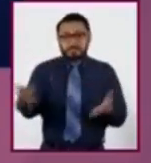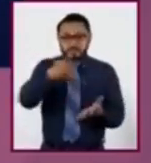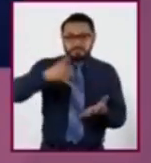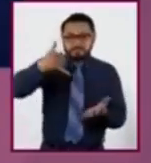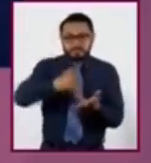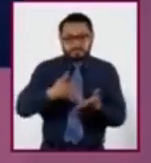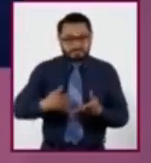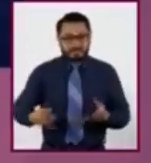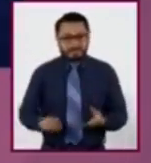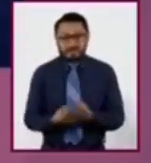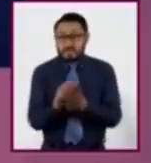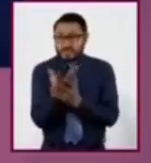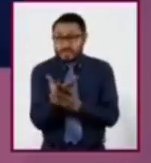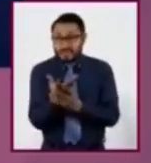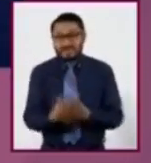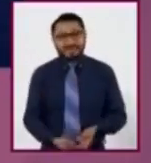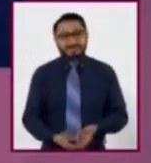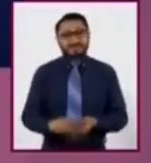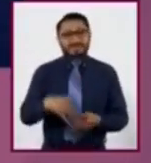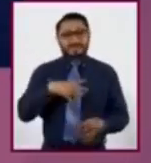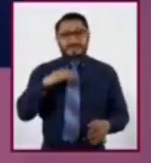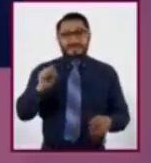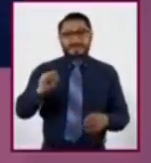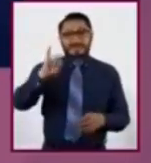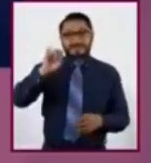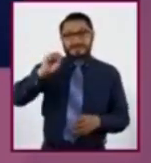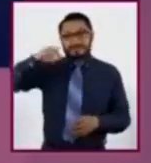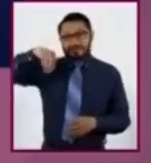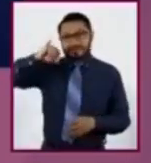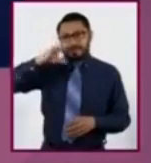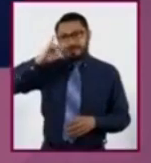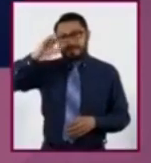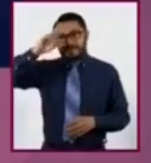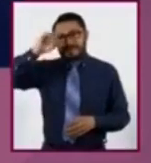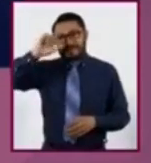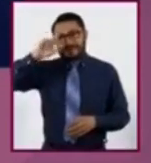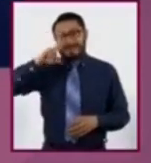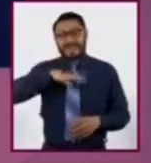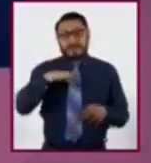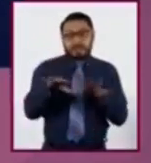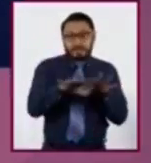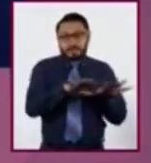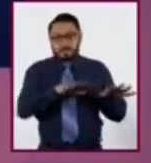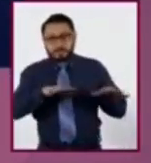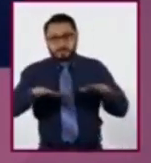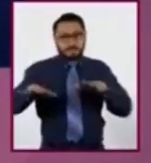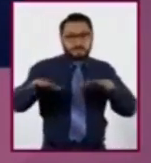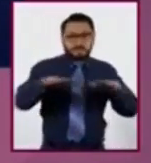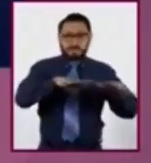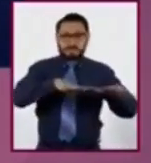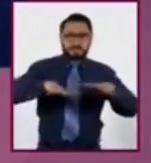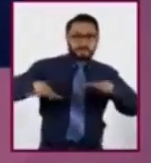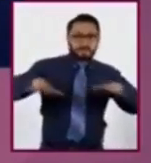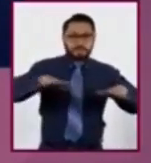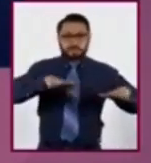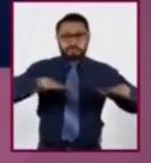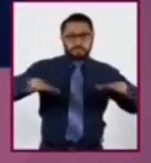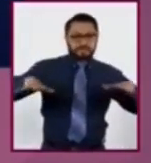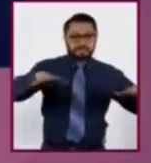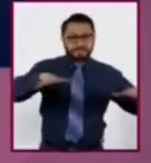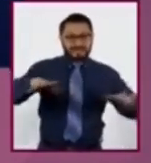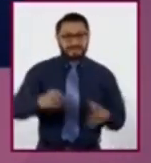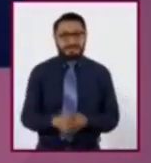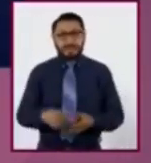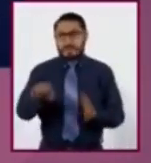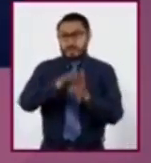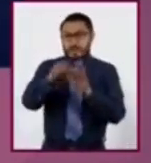sismicidad es la liberación de energía propagada a través de ondas que provocan el movimiento de la corteza. Por ejemplo, el